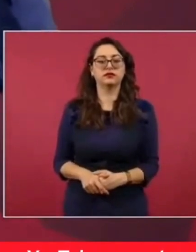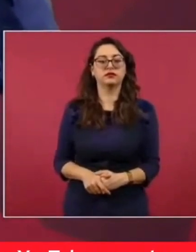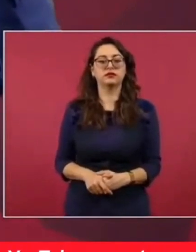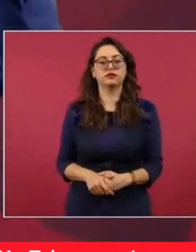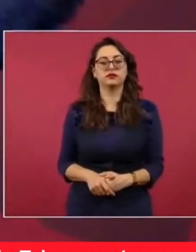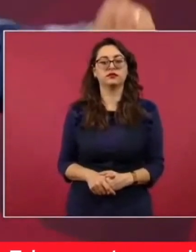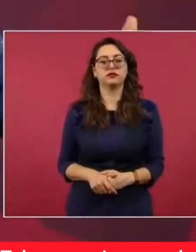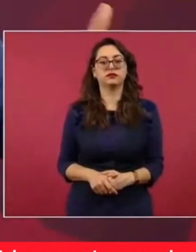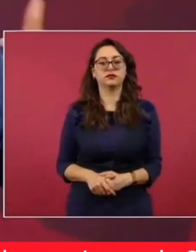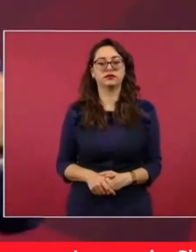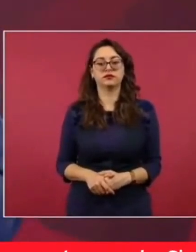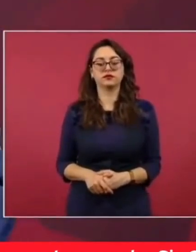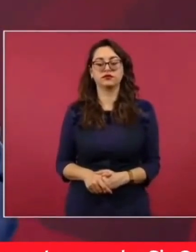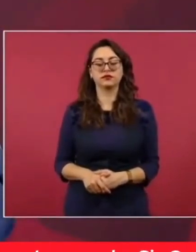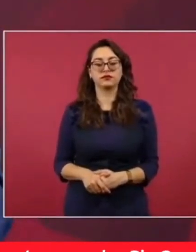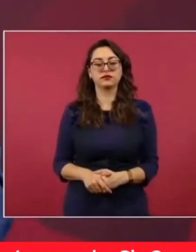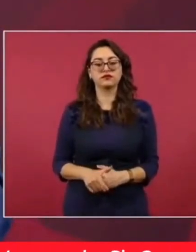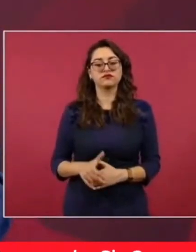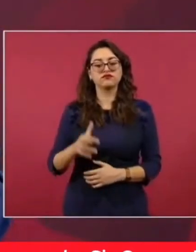un equipo